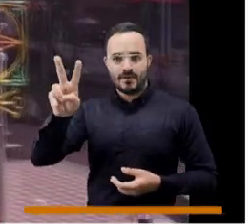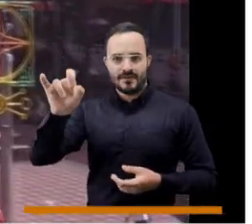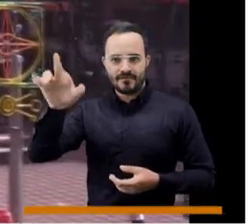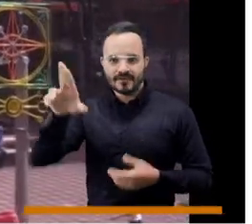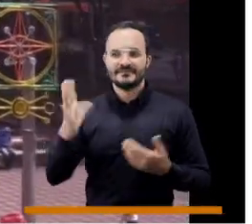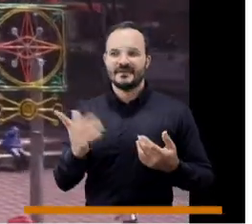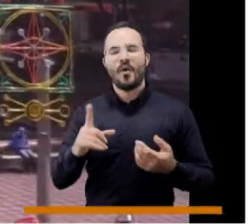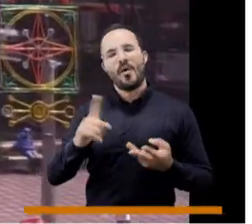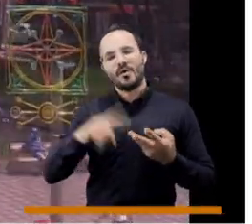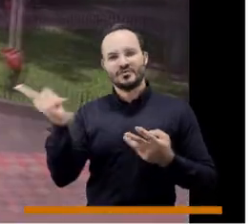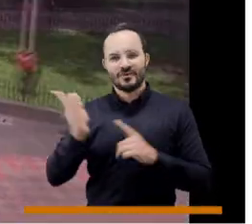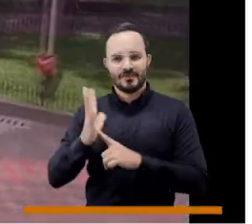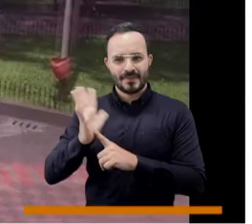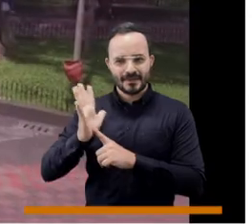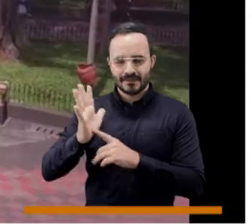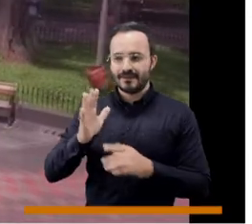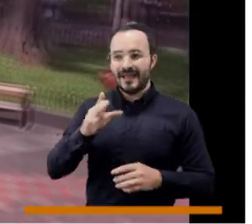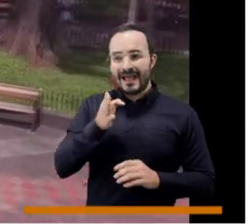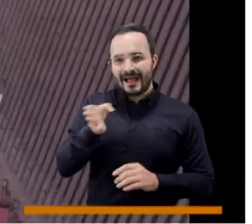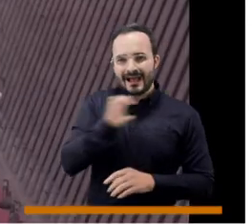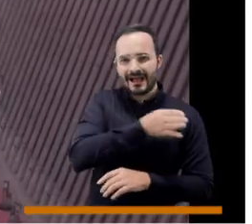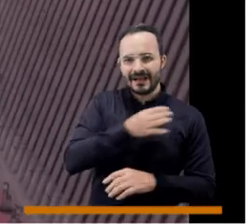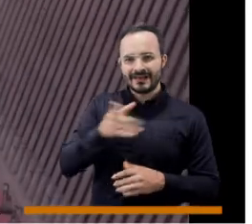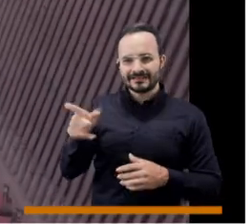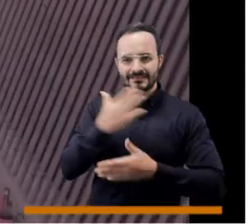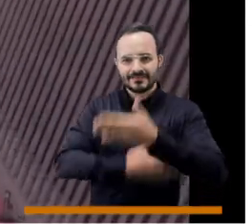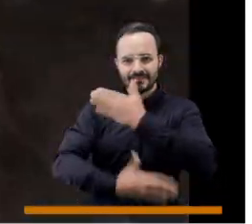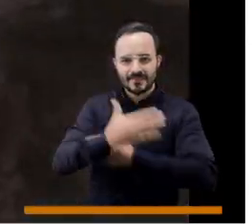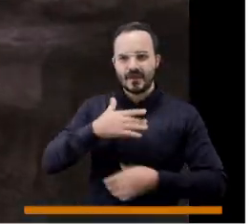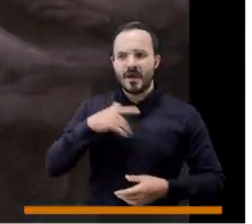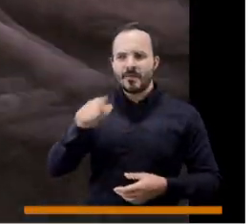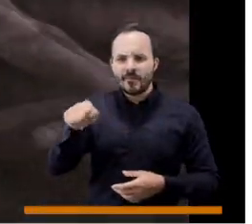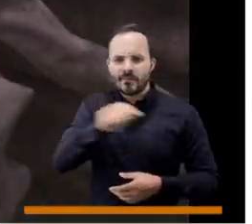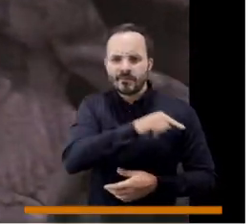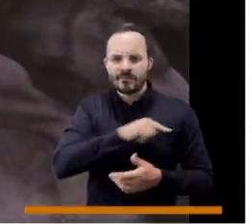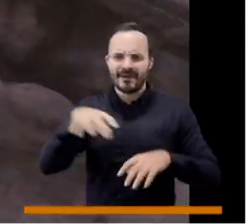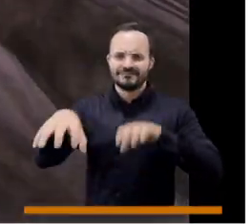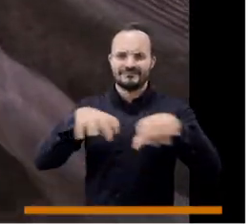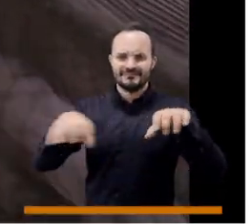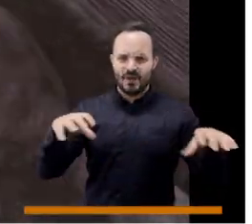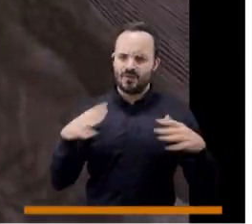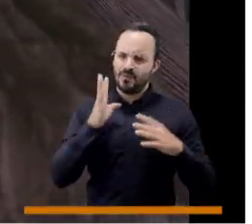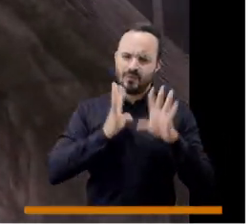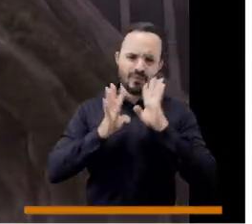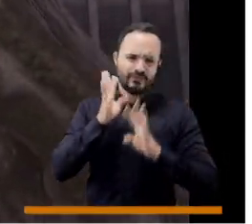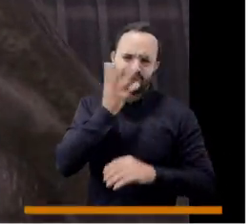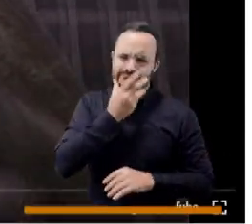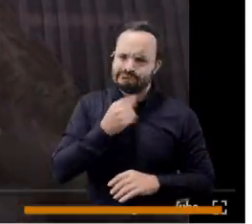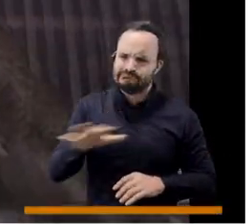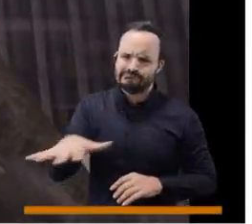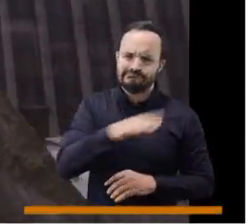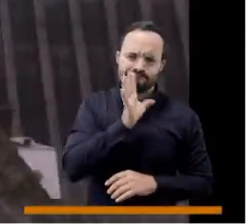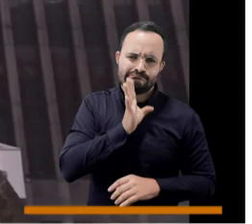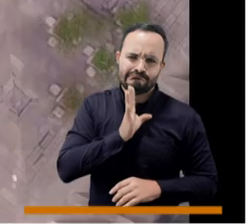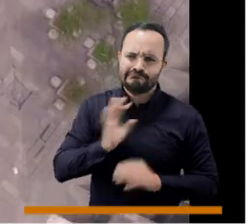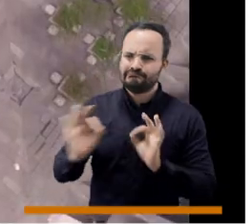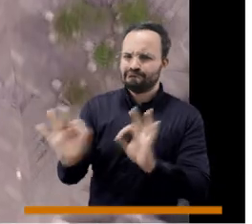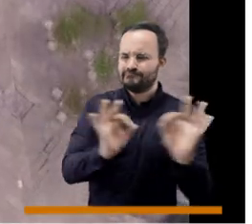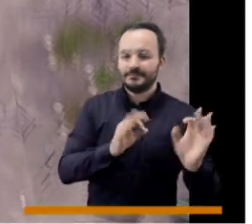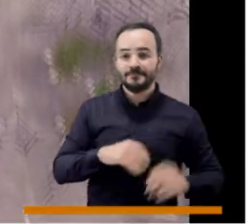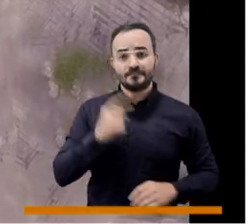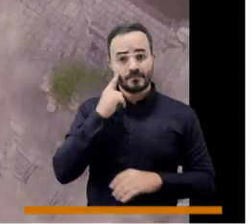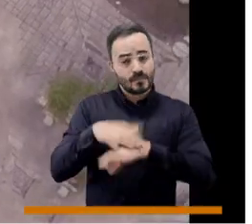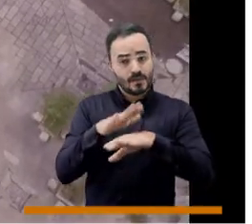está en el Parque Berrío, el Monumento a la Raza que está en la Alpujarra. Y también yo quisiera hacer una invitación y es a que